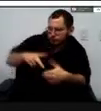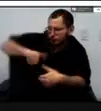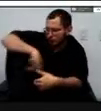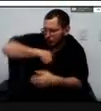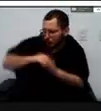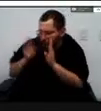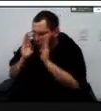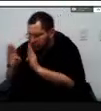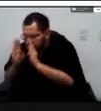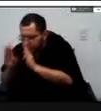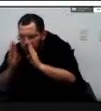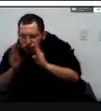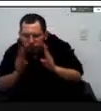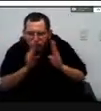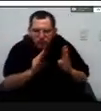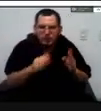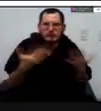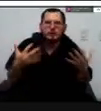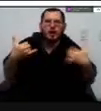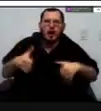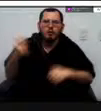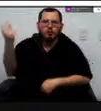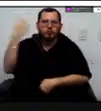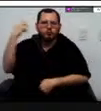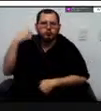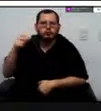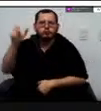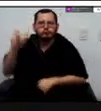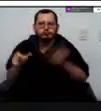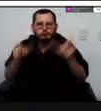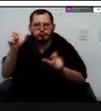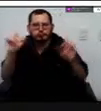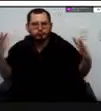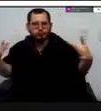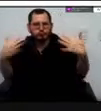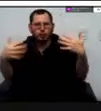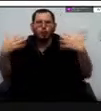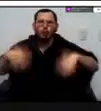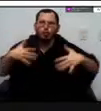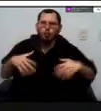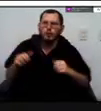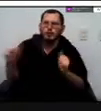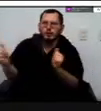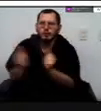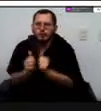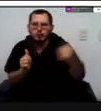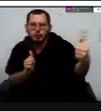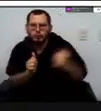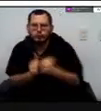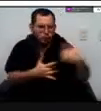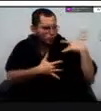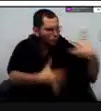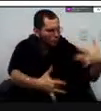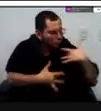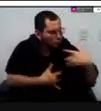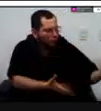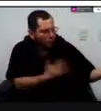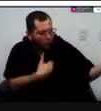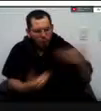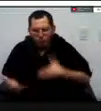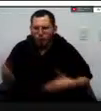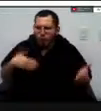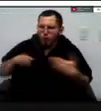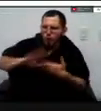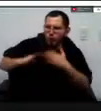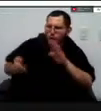hemos tenido mucha acogida por ellos hemos tenido también mucho acompañamiento mucha solidaridad y pues realmente el poder llegar con